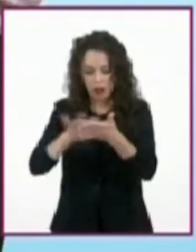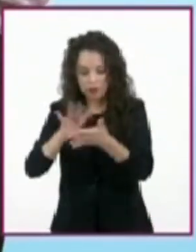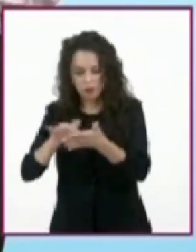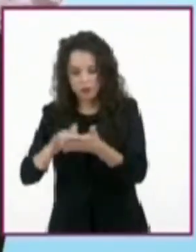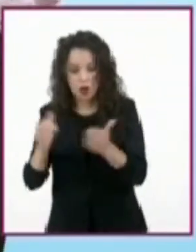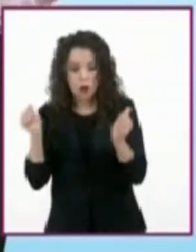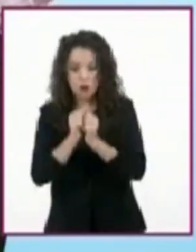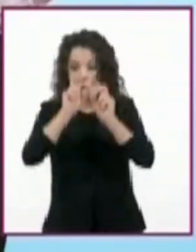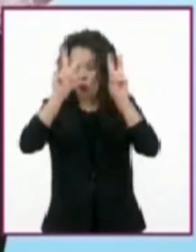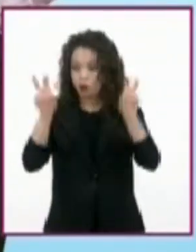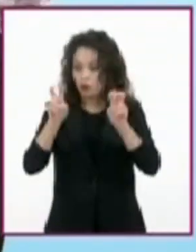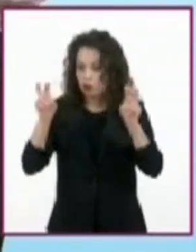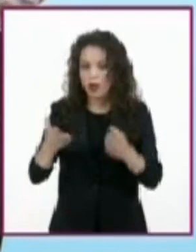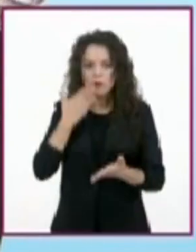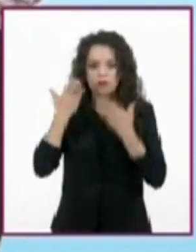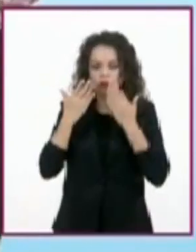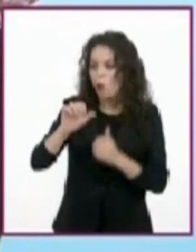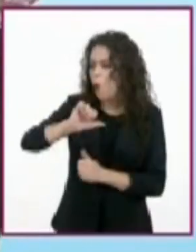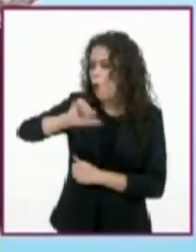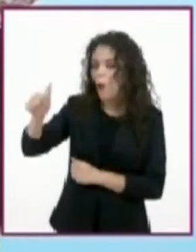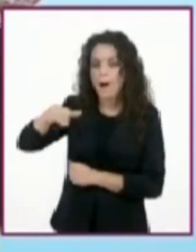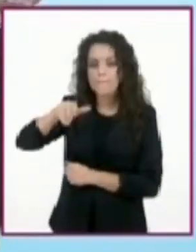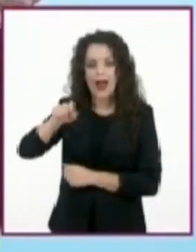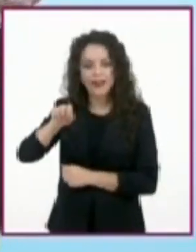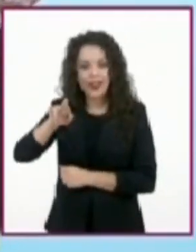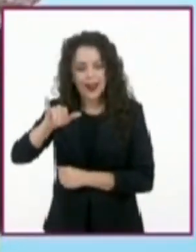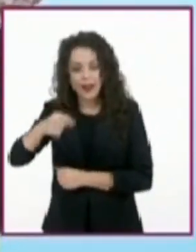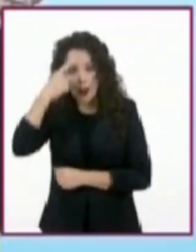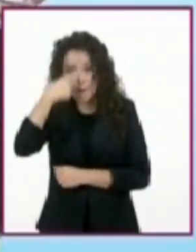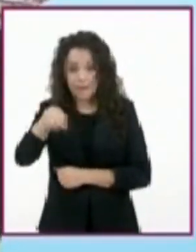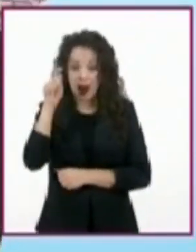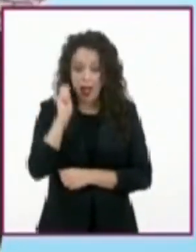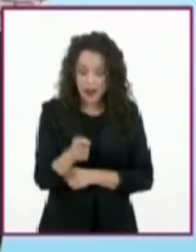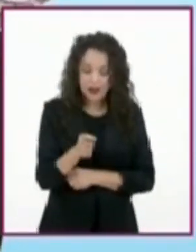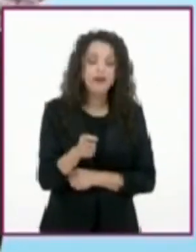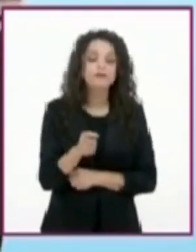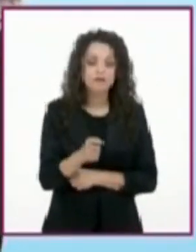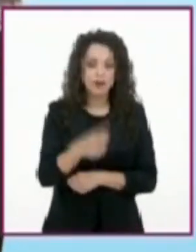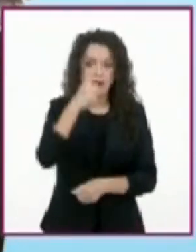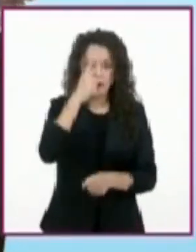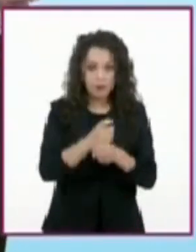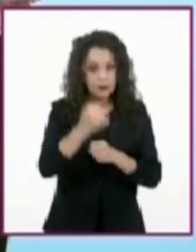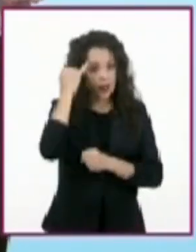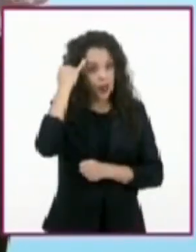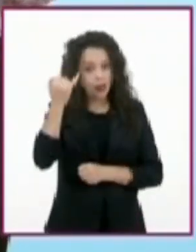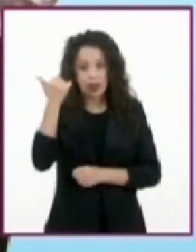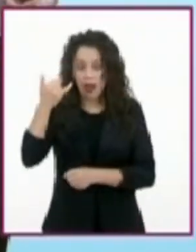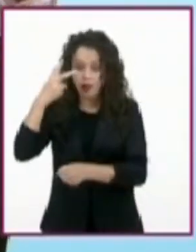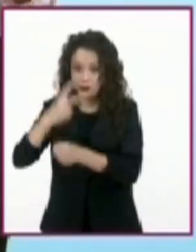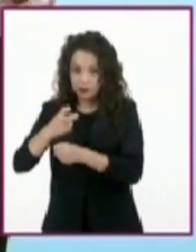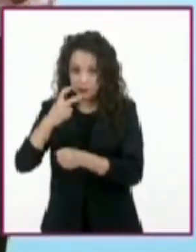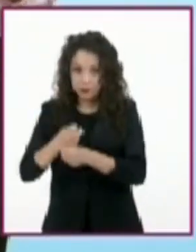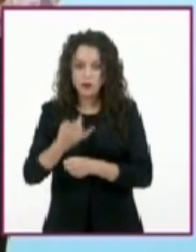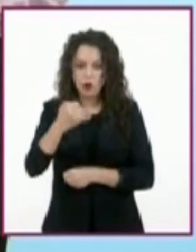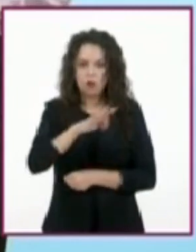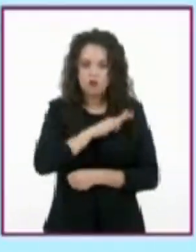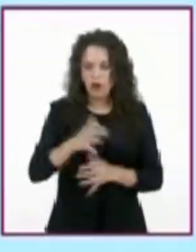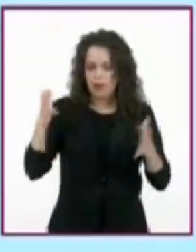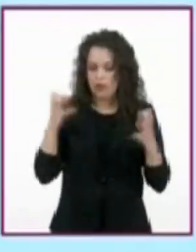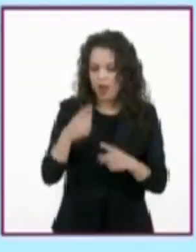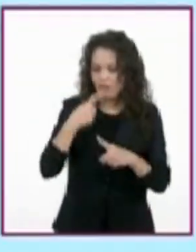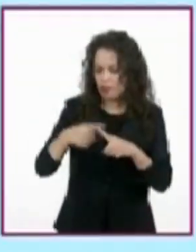estudian en otras asignaturas para identificar las ideas principales y secundarias y puedan elaborar más fichas temáticas.